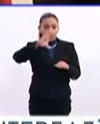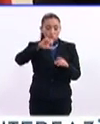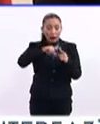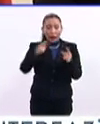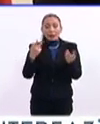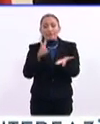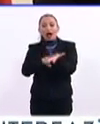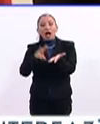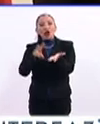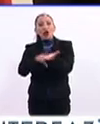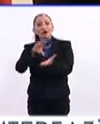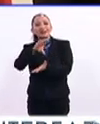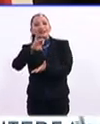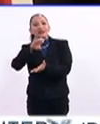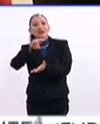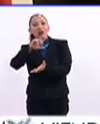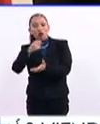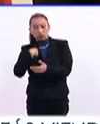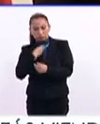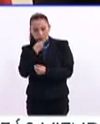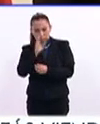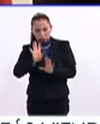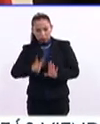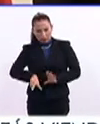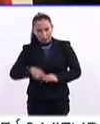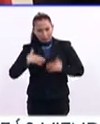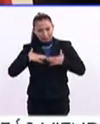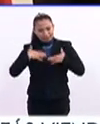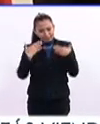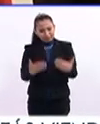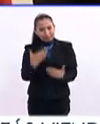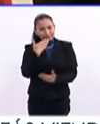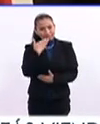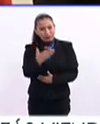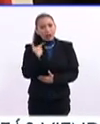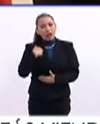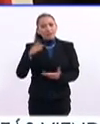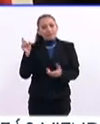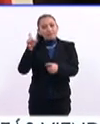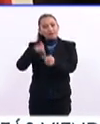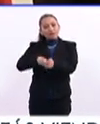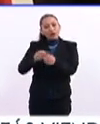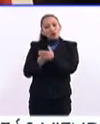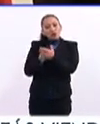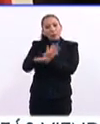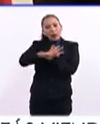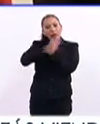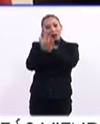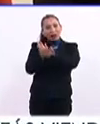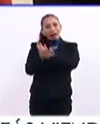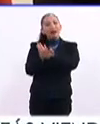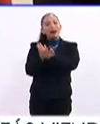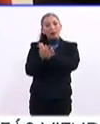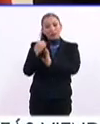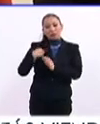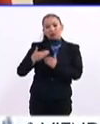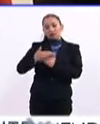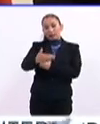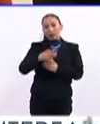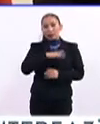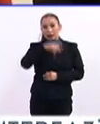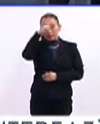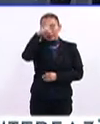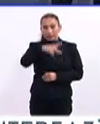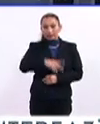y los valores cívicos manifestamos nuestra disposición de ser parte de la nueva transformación que vivimos los